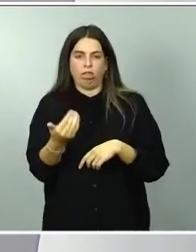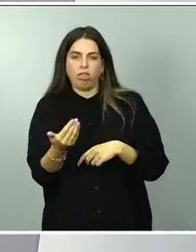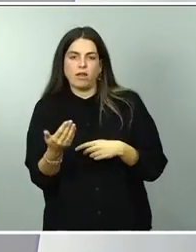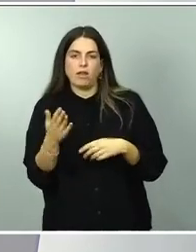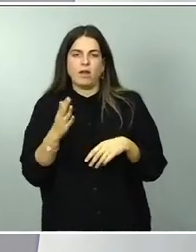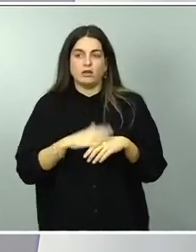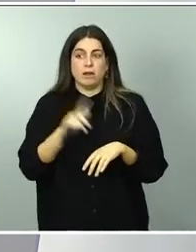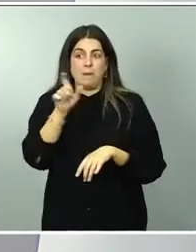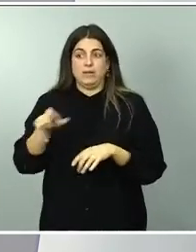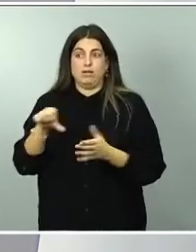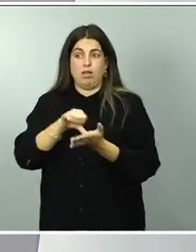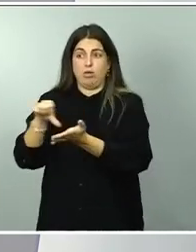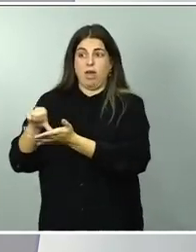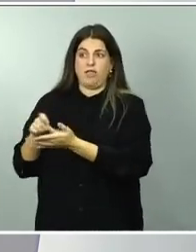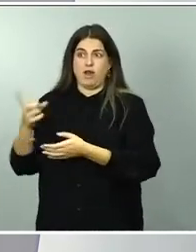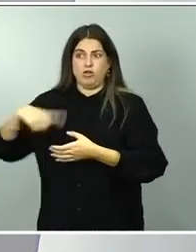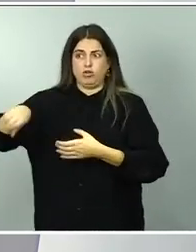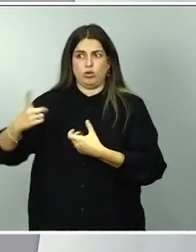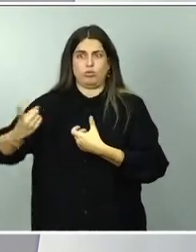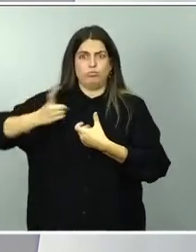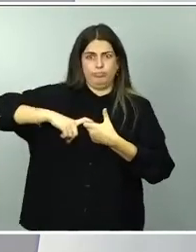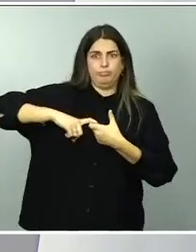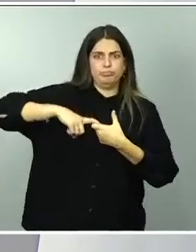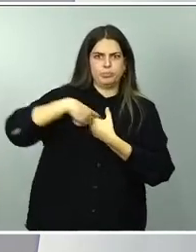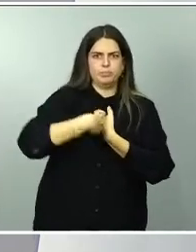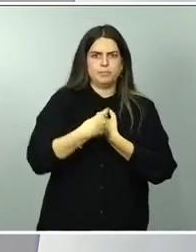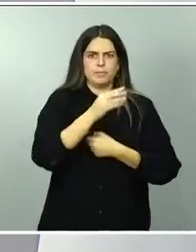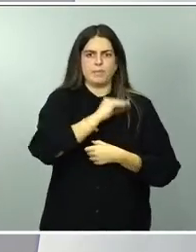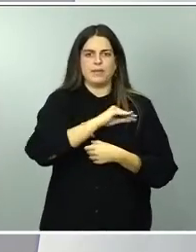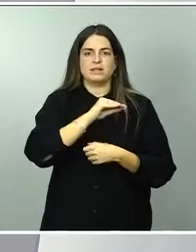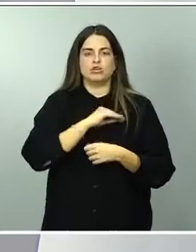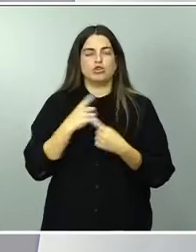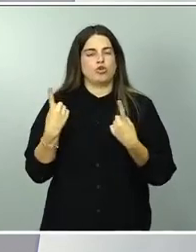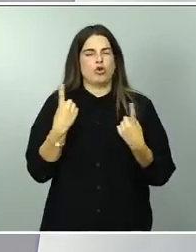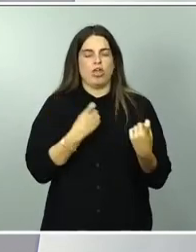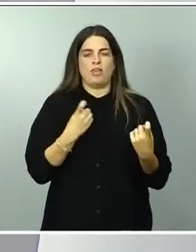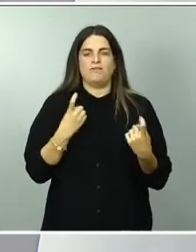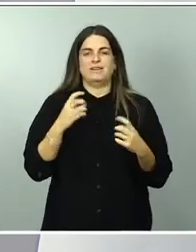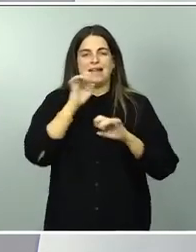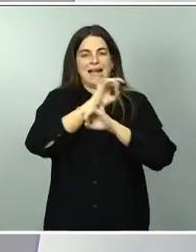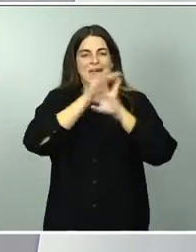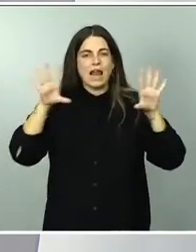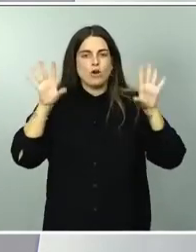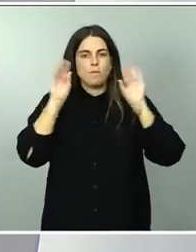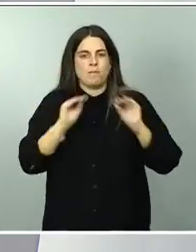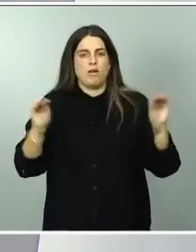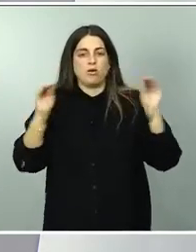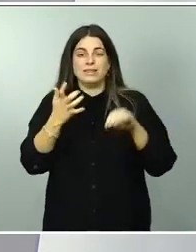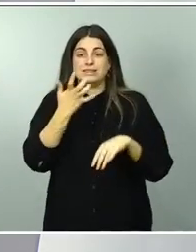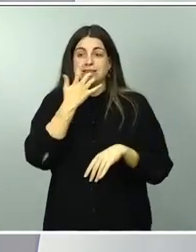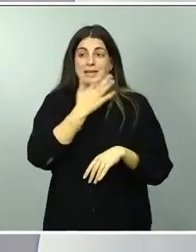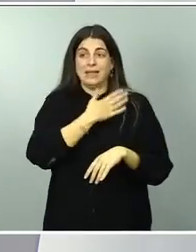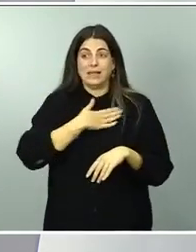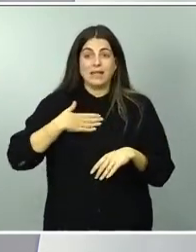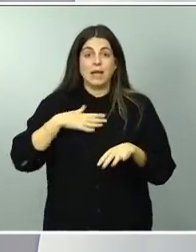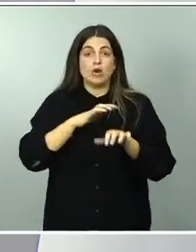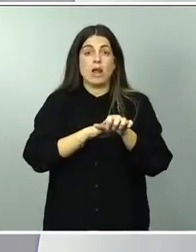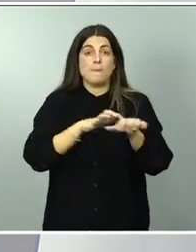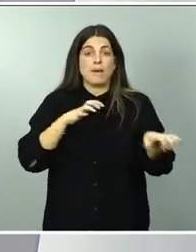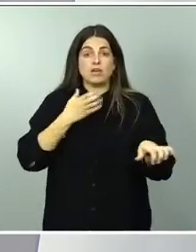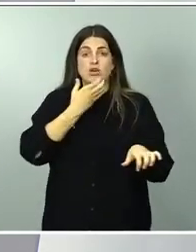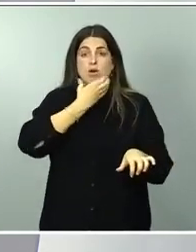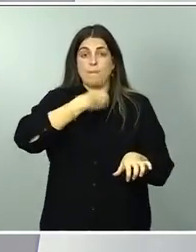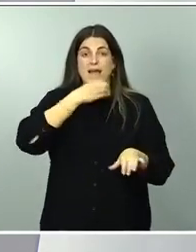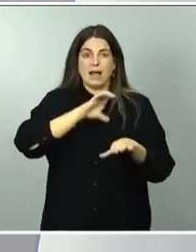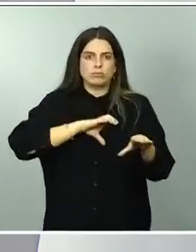nuestro país. Y creo que hay que ser claro y pedagógico. Si queremos aprobar, como veremos, las mayores becas de nuestra historia,